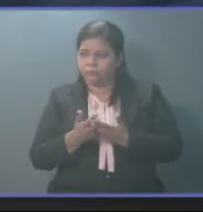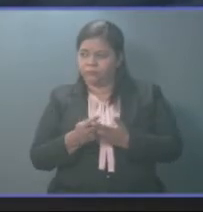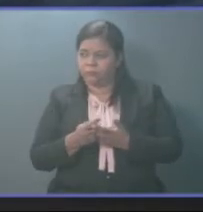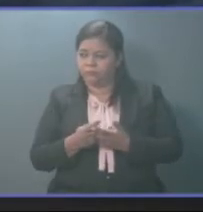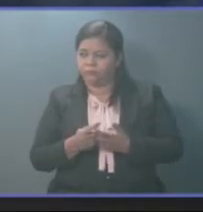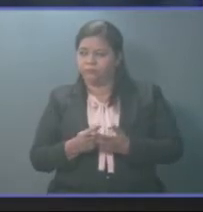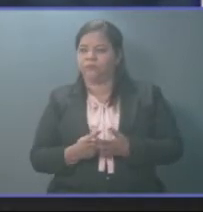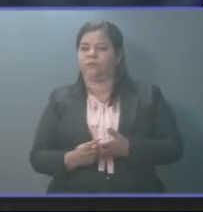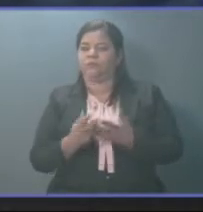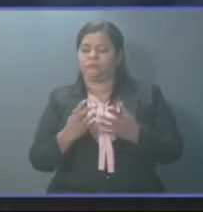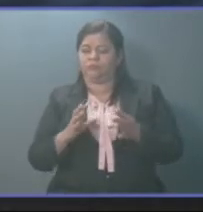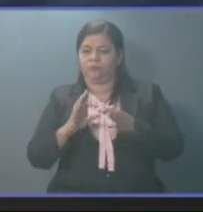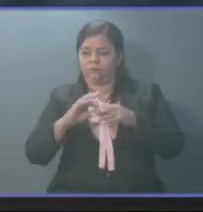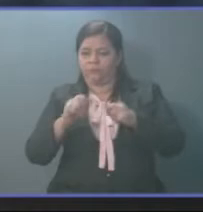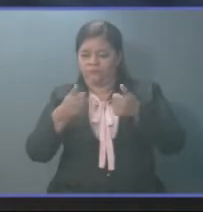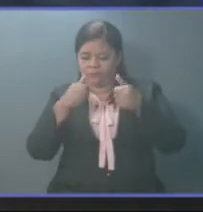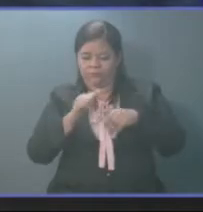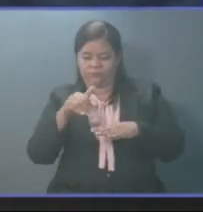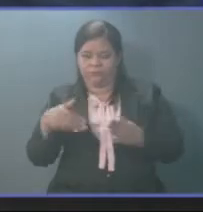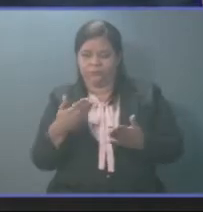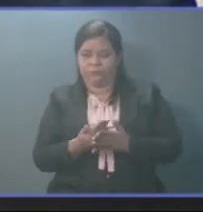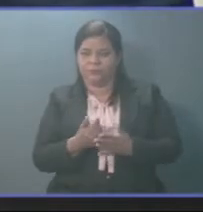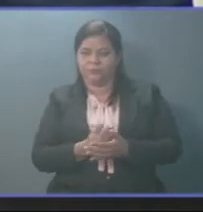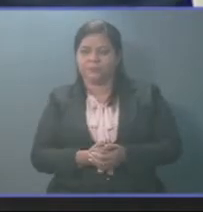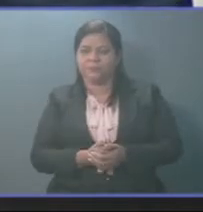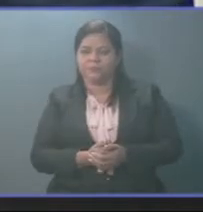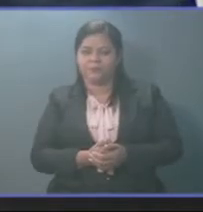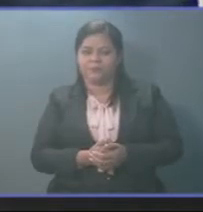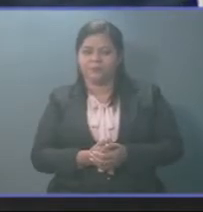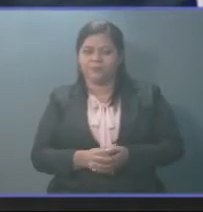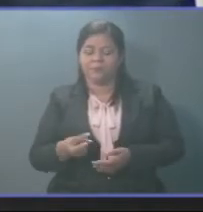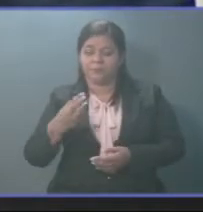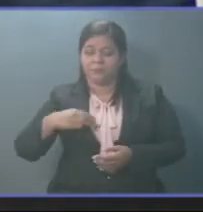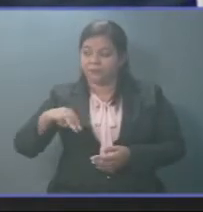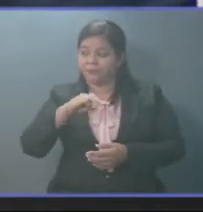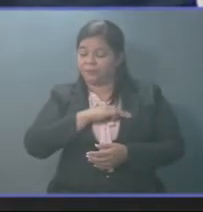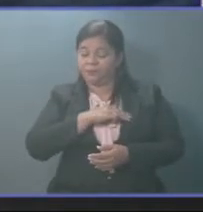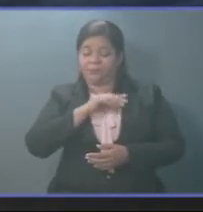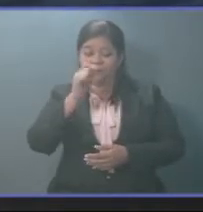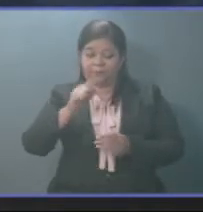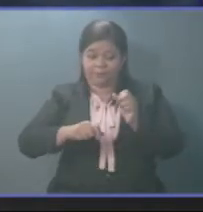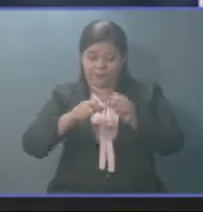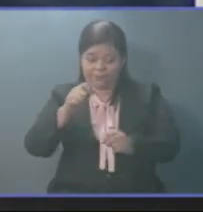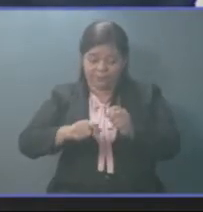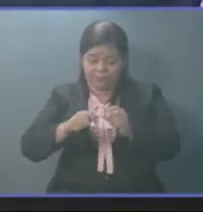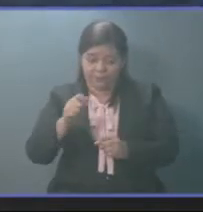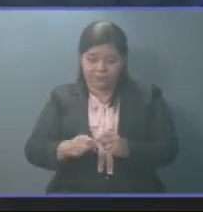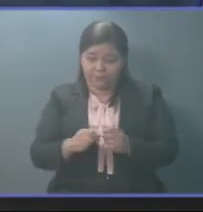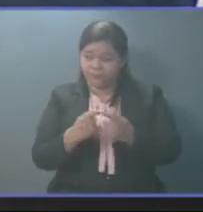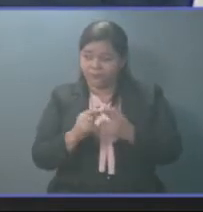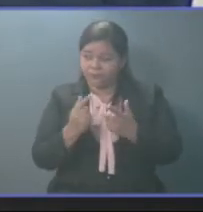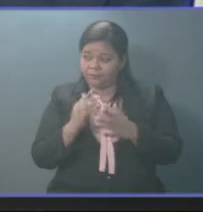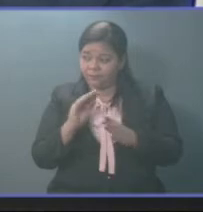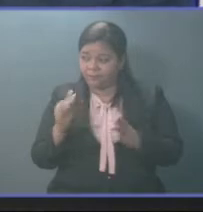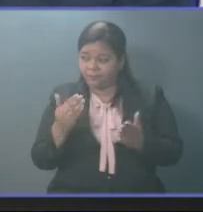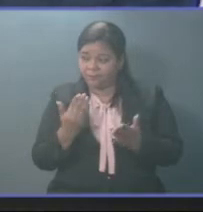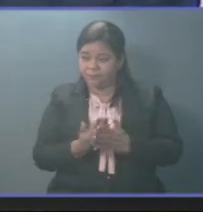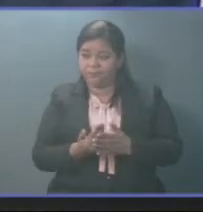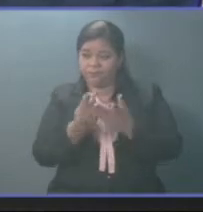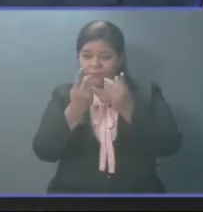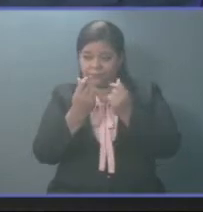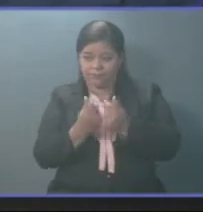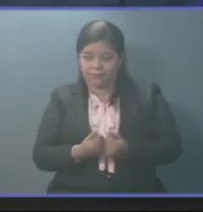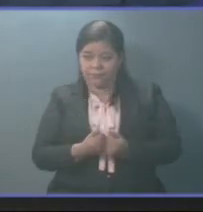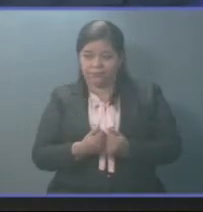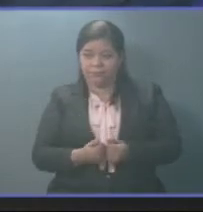antes de que se aprobara el presupuesto llamamos al Ministro de Agricultura y no quiso meter el presupuesto